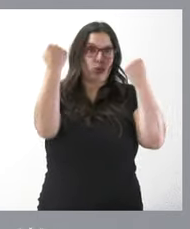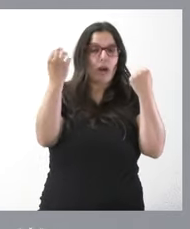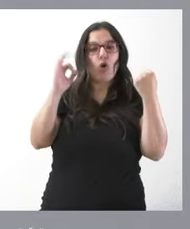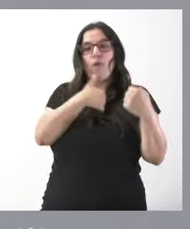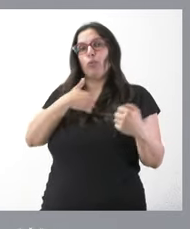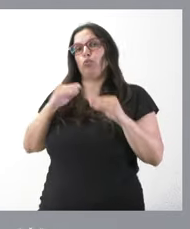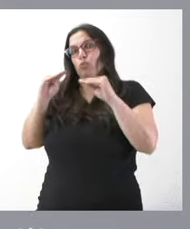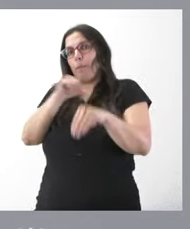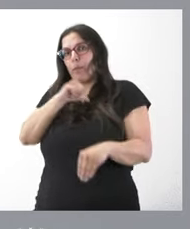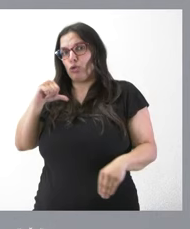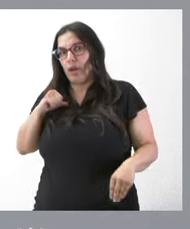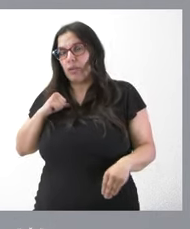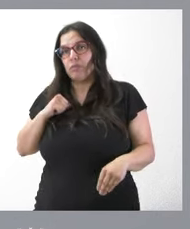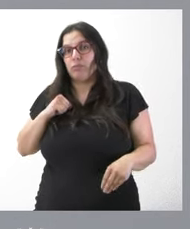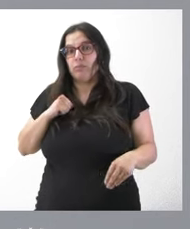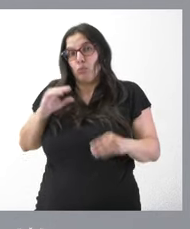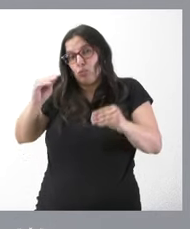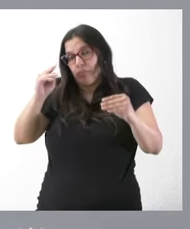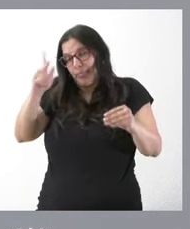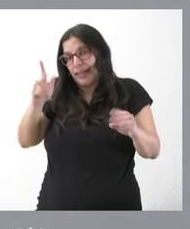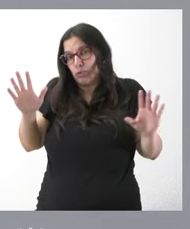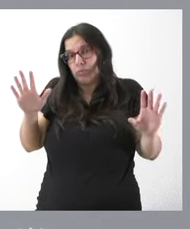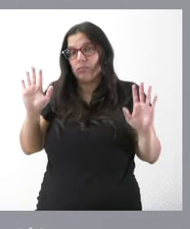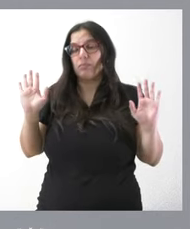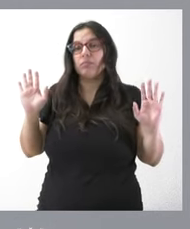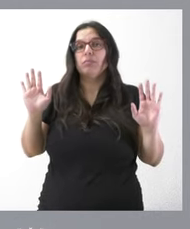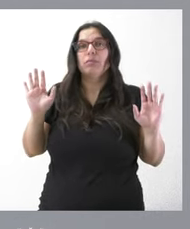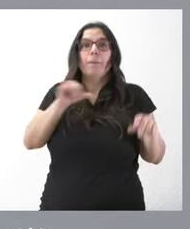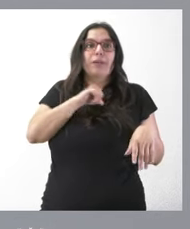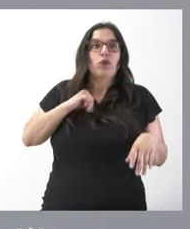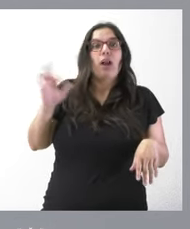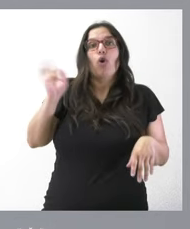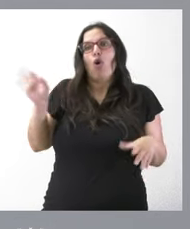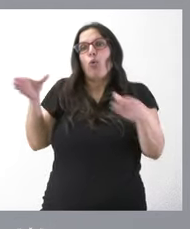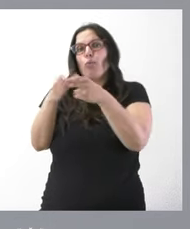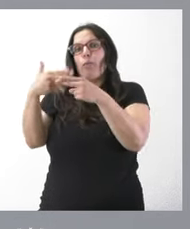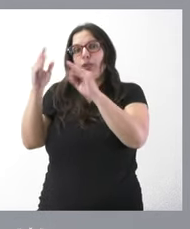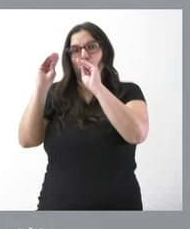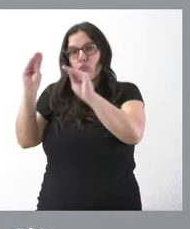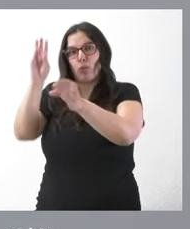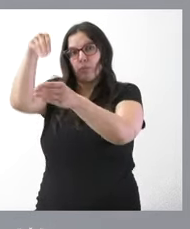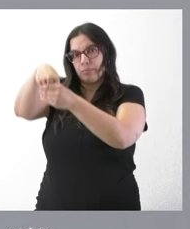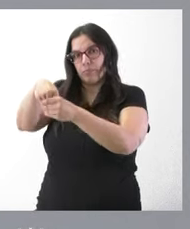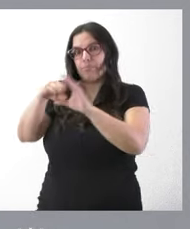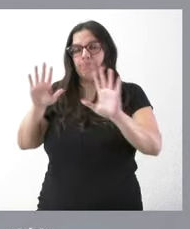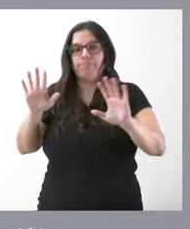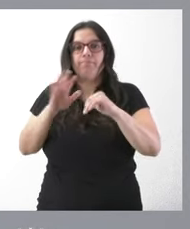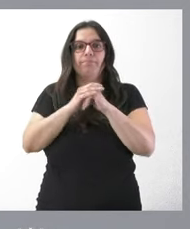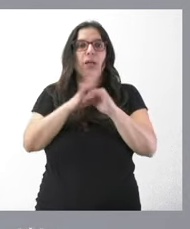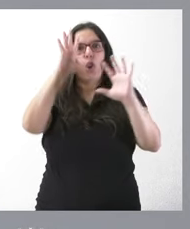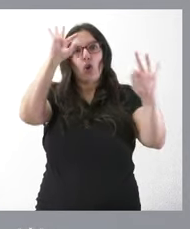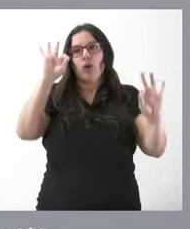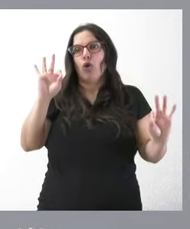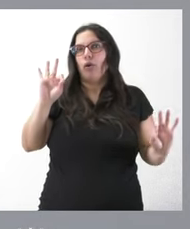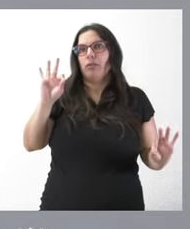que puede tener que puede tenerla a título personal o a título de un partido político del que forma parte y que naturalmente